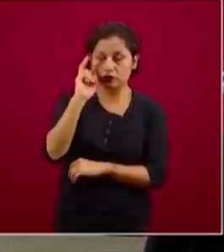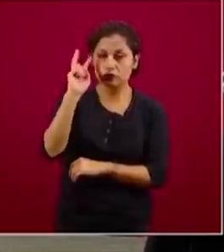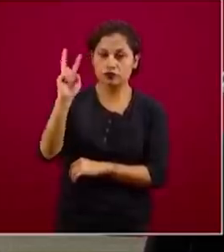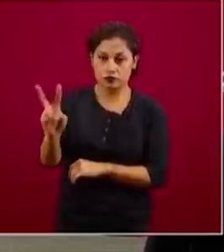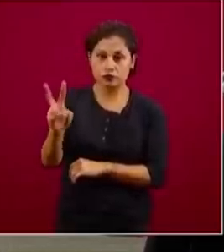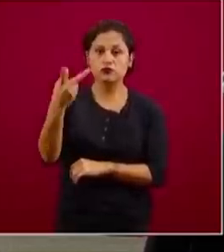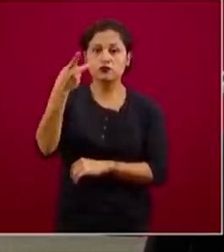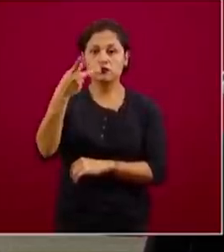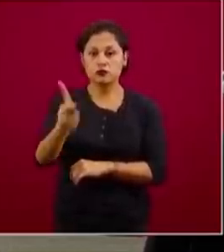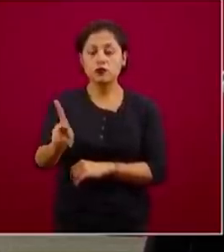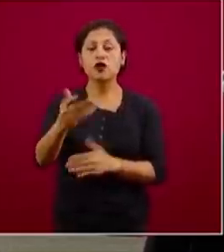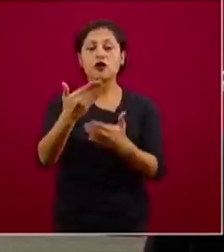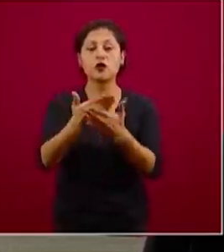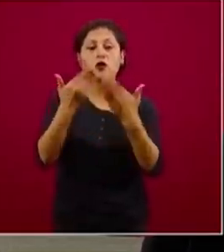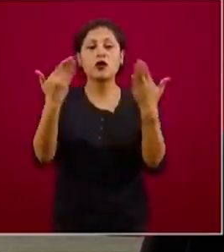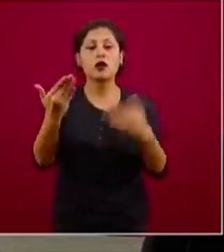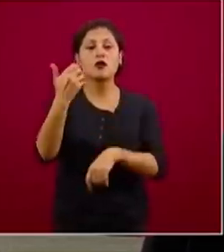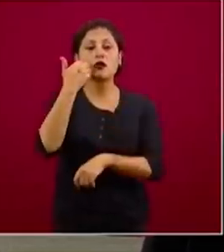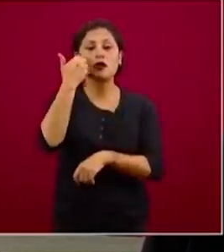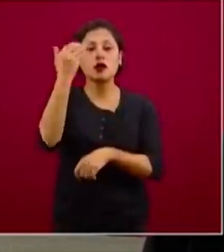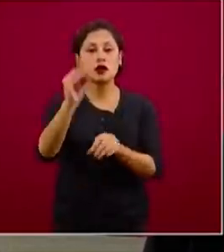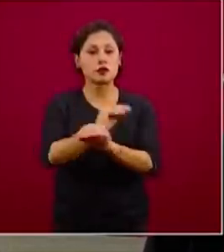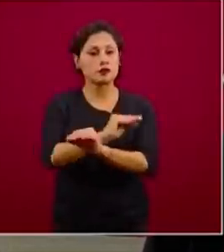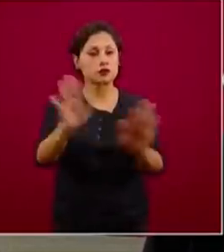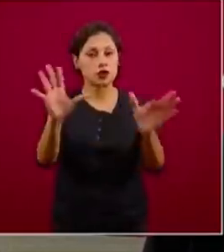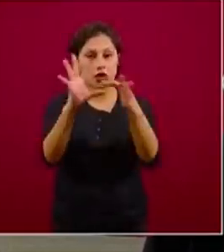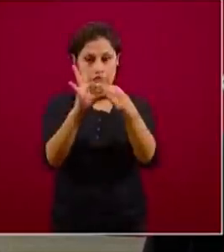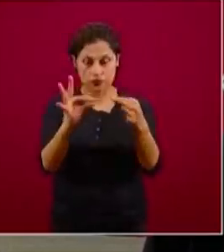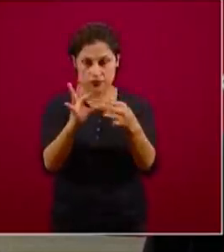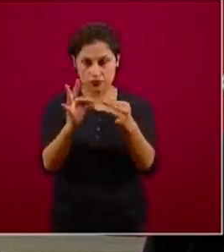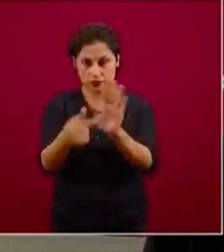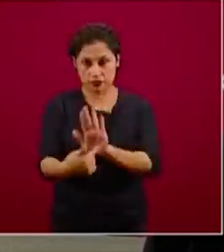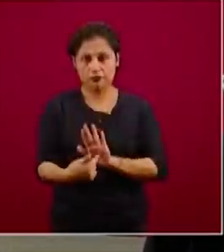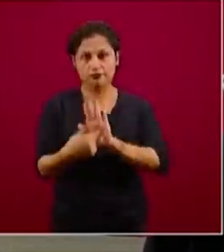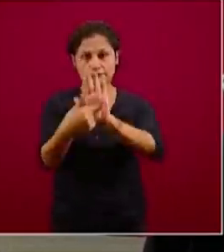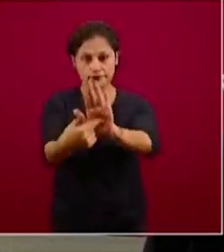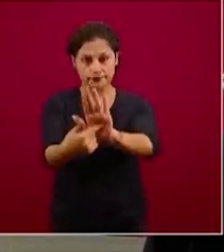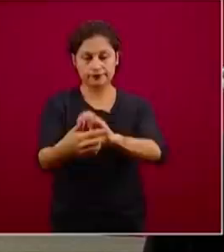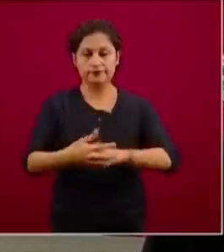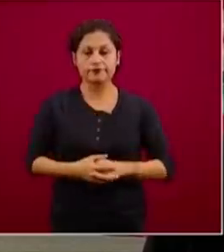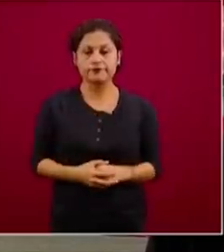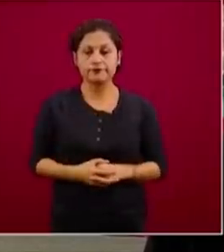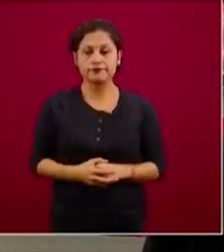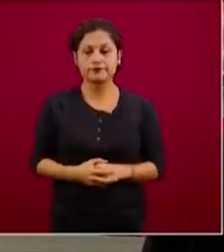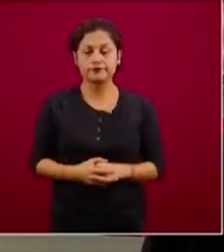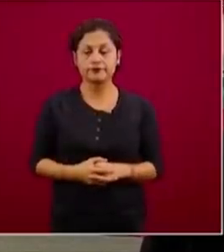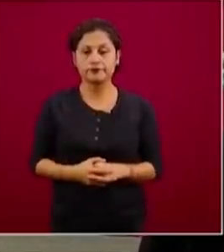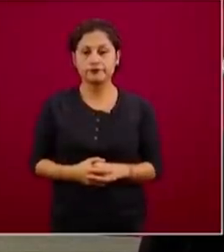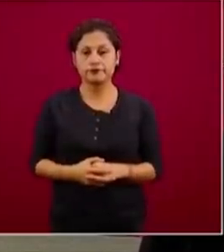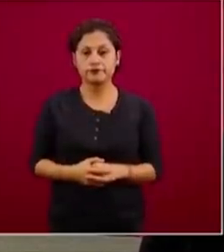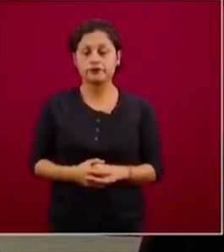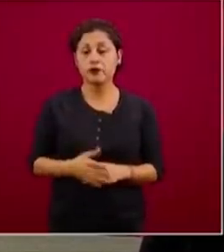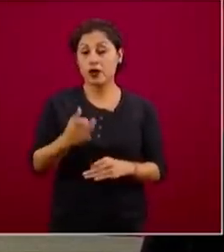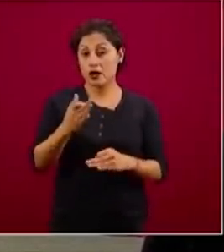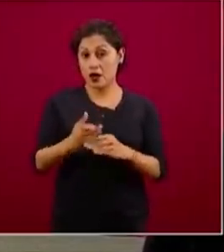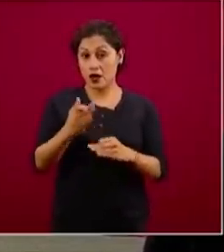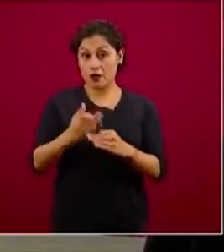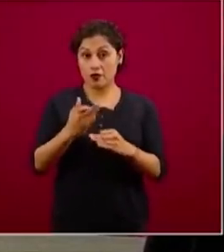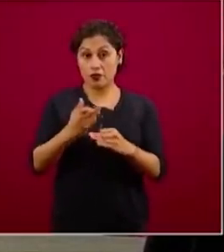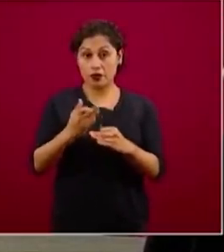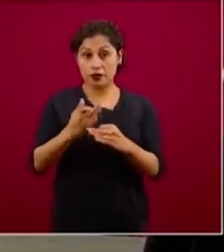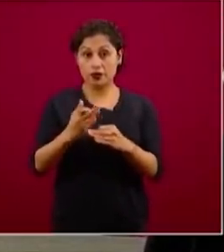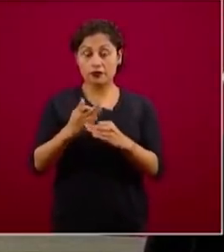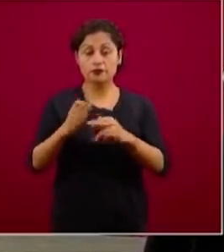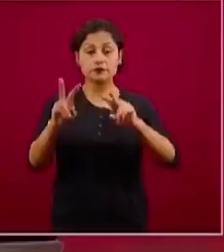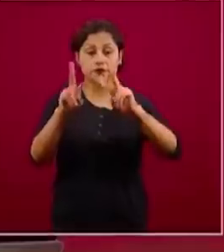hacerlo de cara a la sociedad y hablarlo de manera clara. Aquí presentamos una situación de interés de